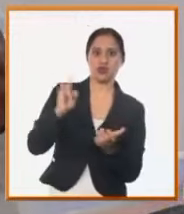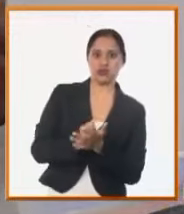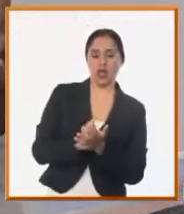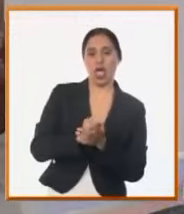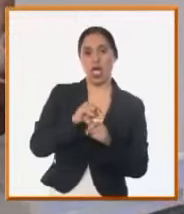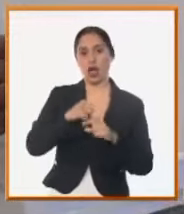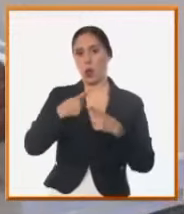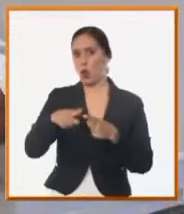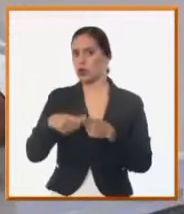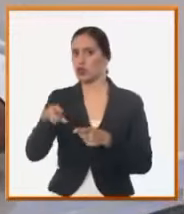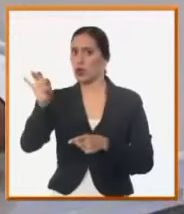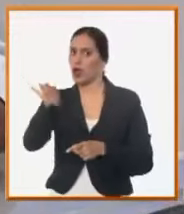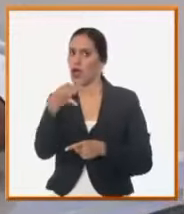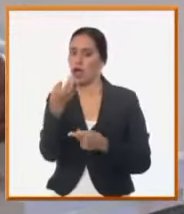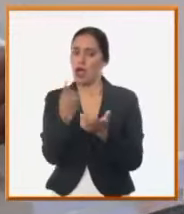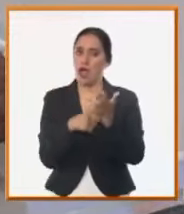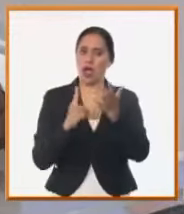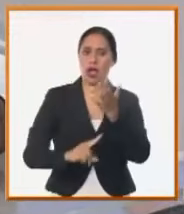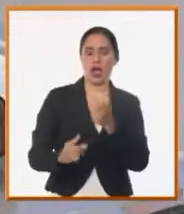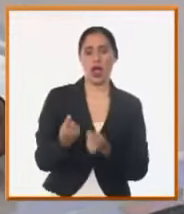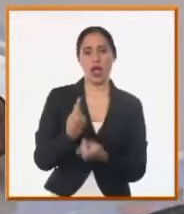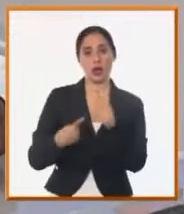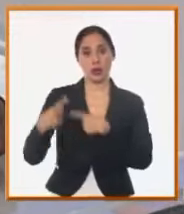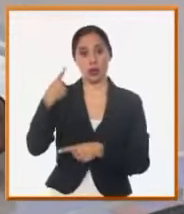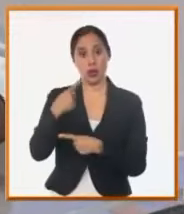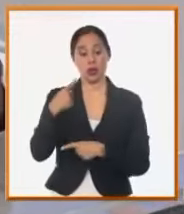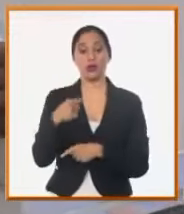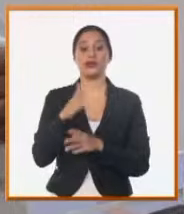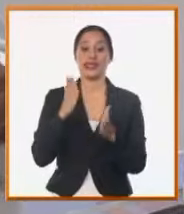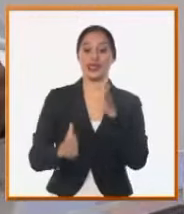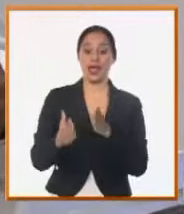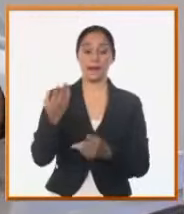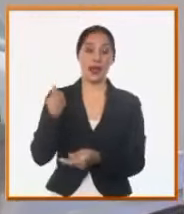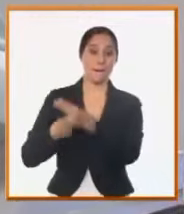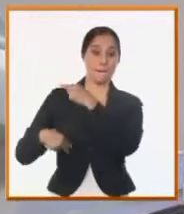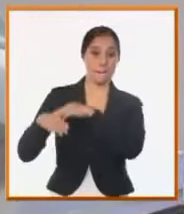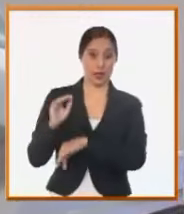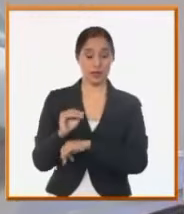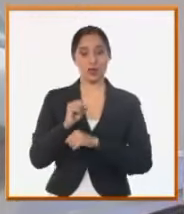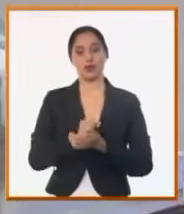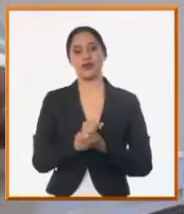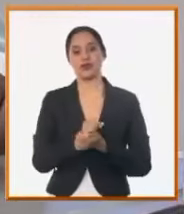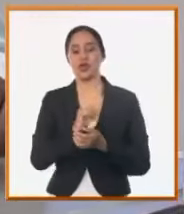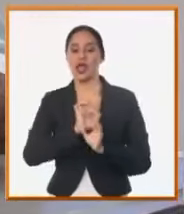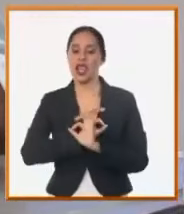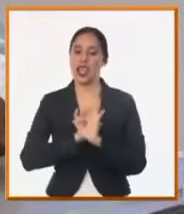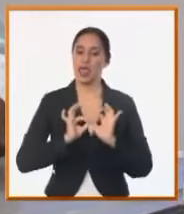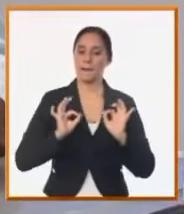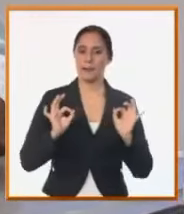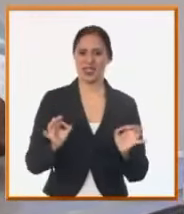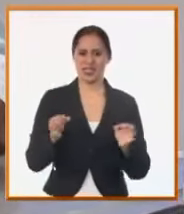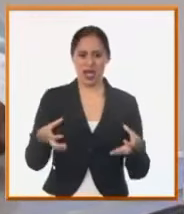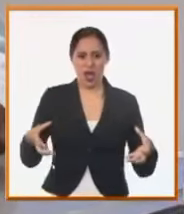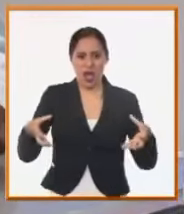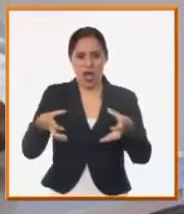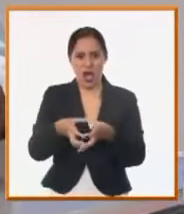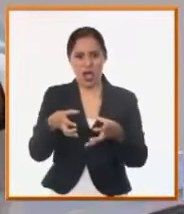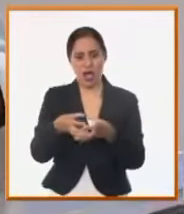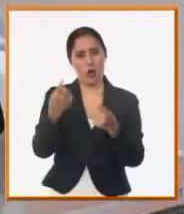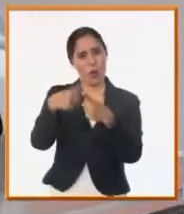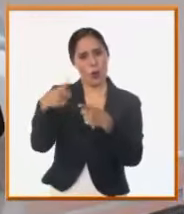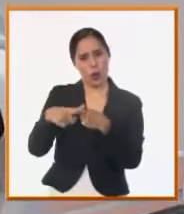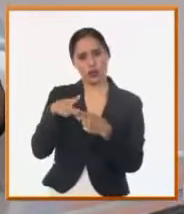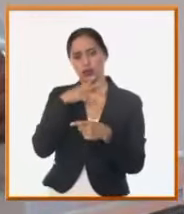la gestión que habíamos alcanzado en etapas anteriores. Hablo de la limpieza de fosas, las obstrucciones y la supresión de salideros.